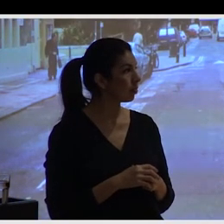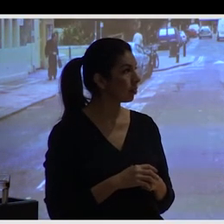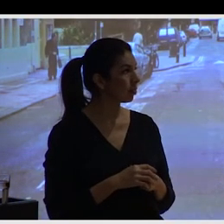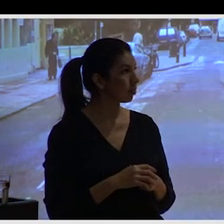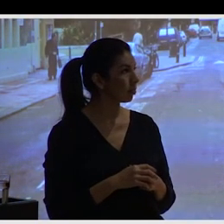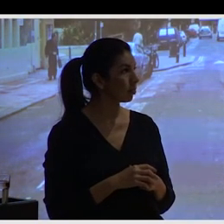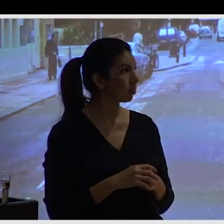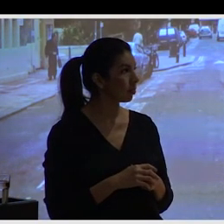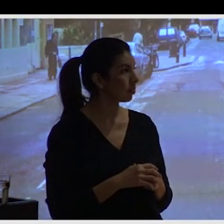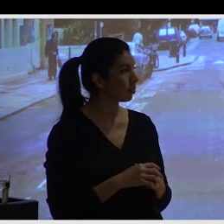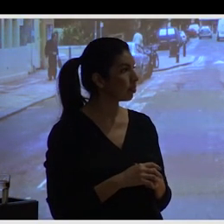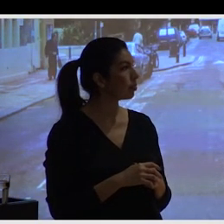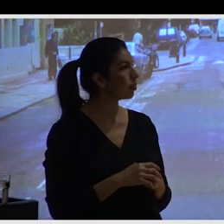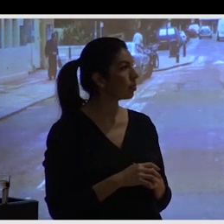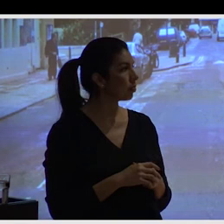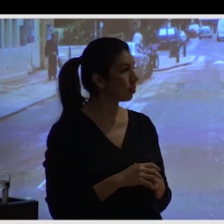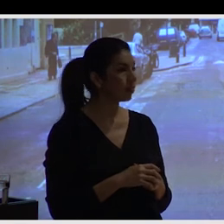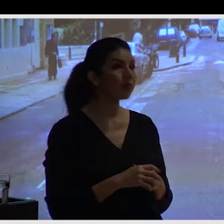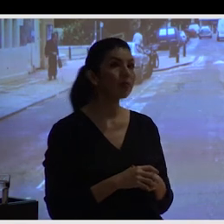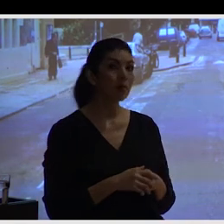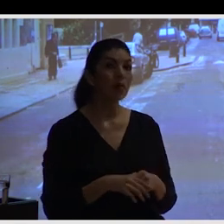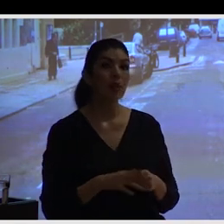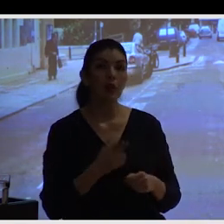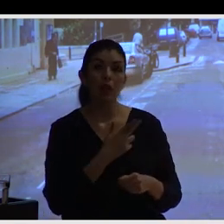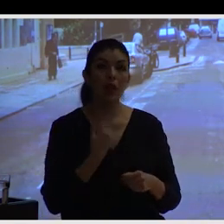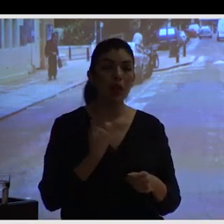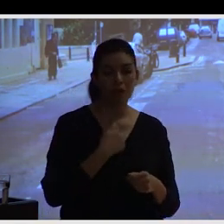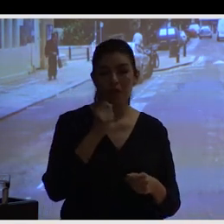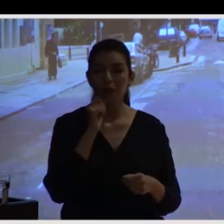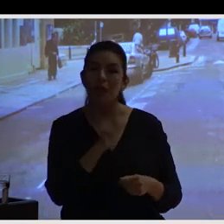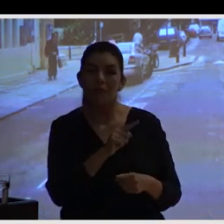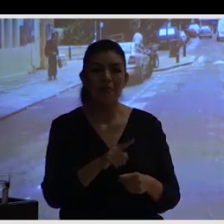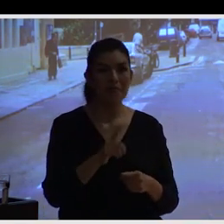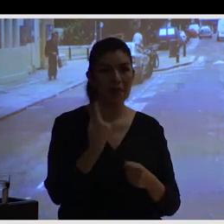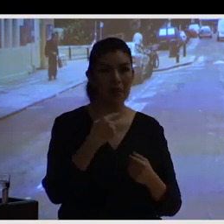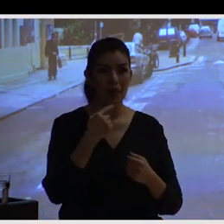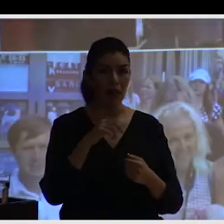hicimos hicimos uno de los primeros experimentos de calles compartidas en Inglaterra este es Brighton